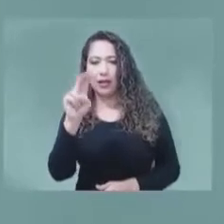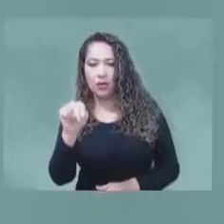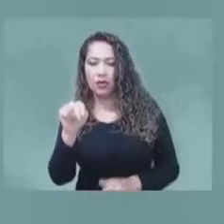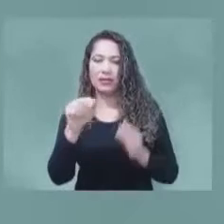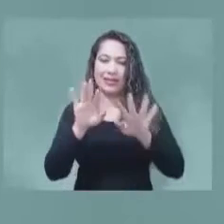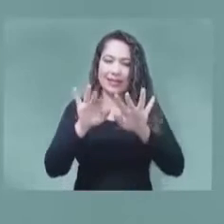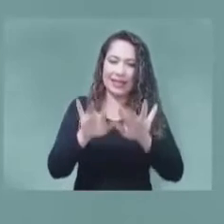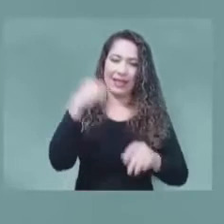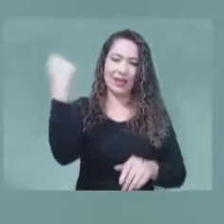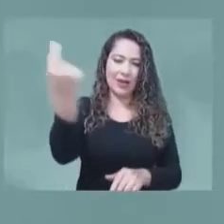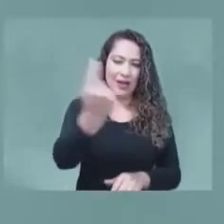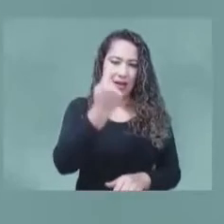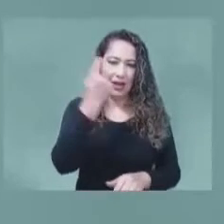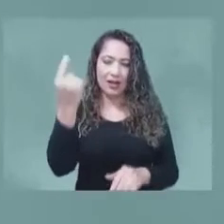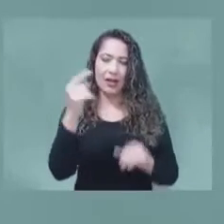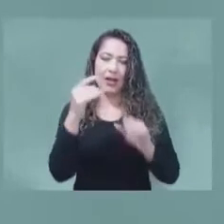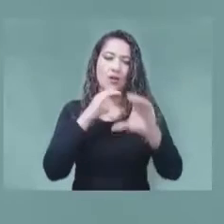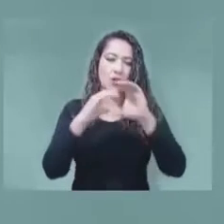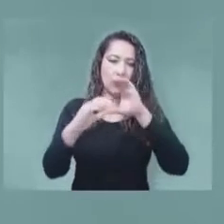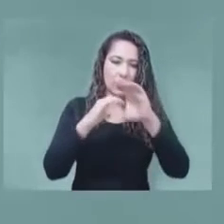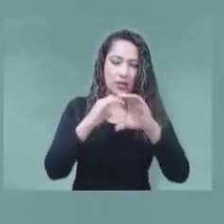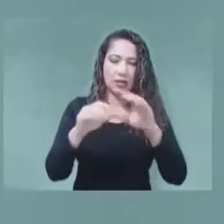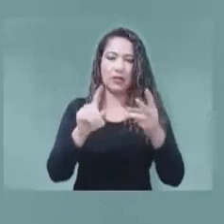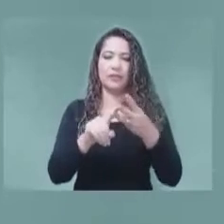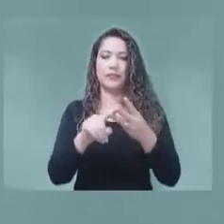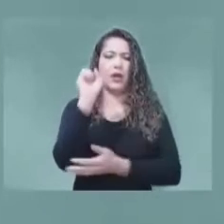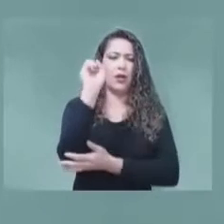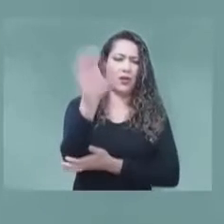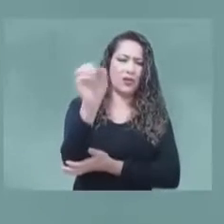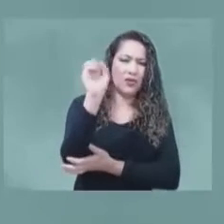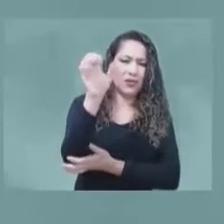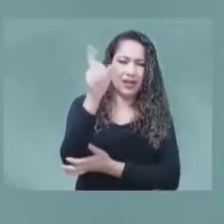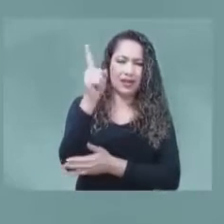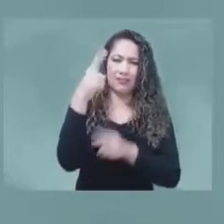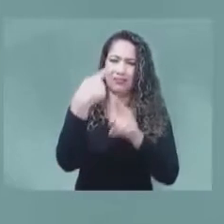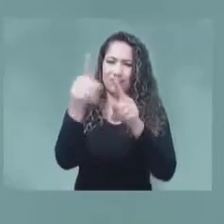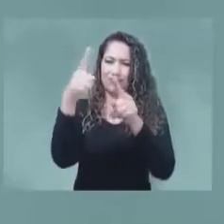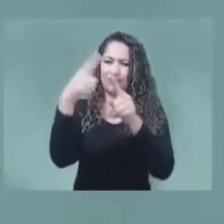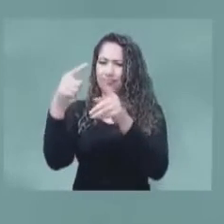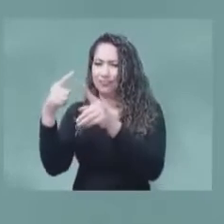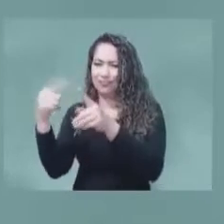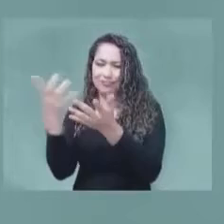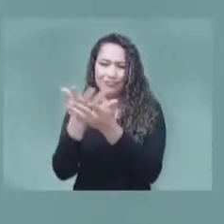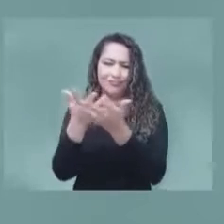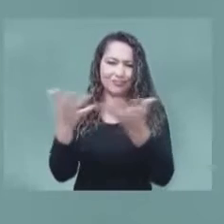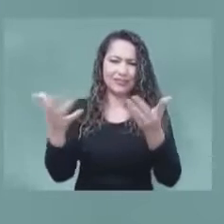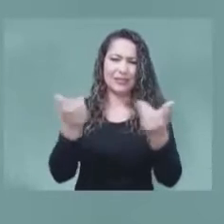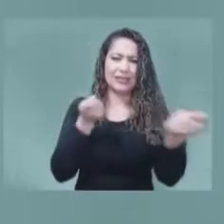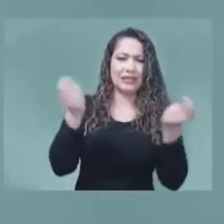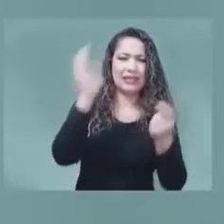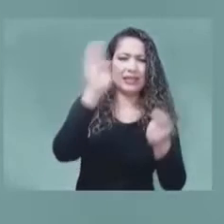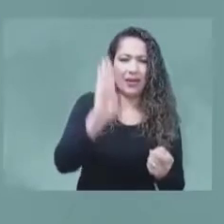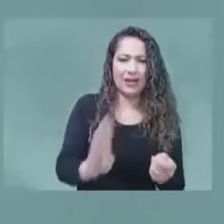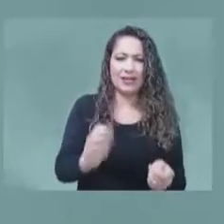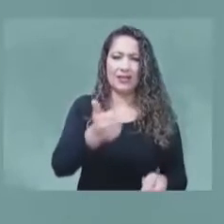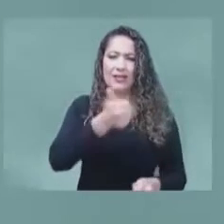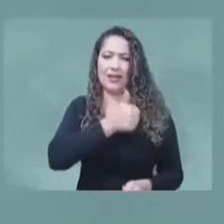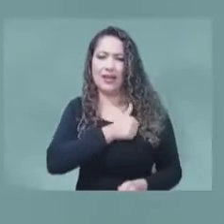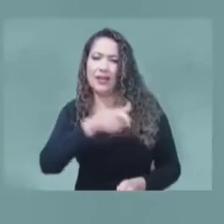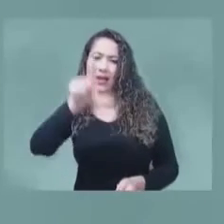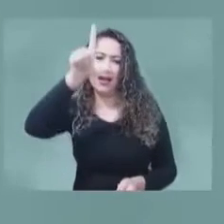A los conferencistas y representantes de reguladores de Brasil, Canadá, Alemania, Reino Unido,